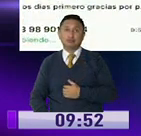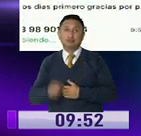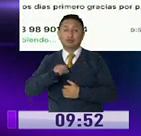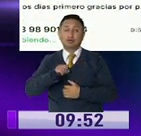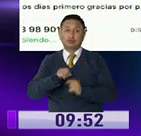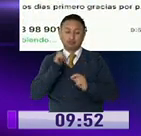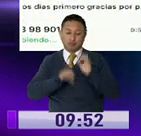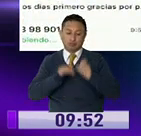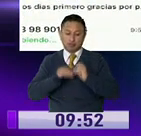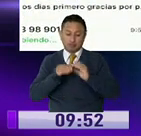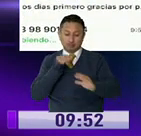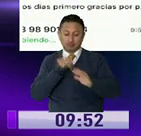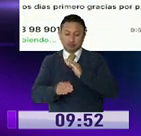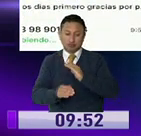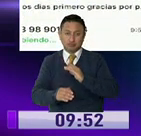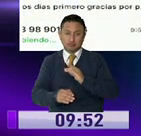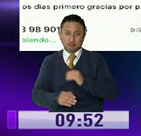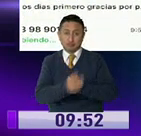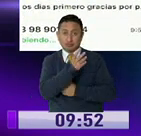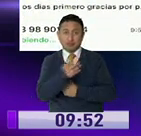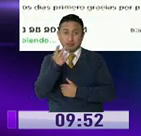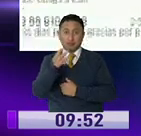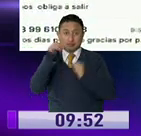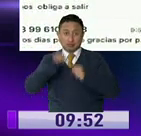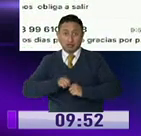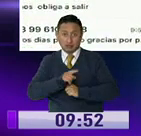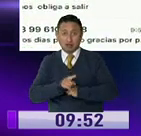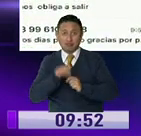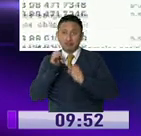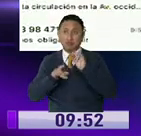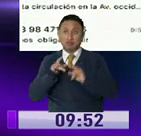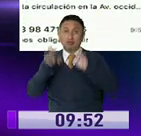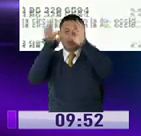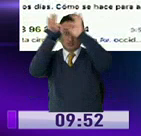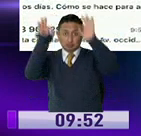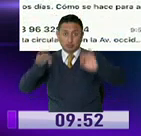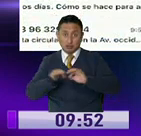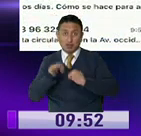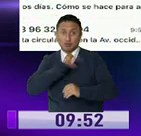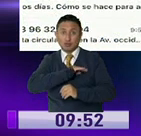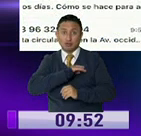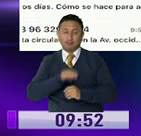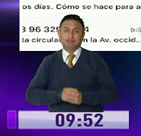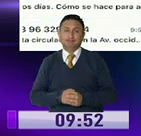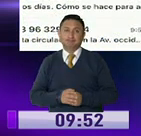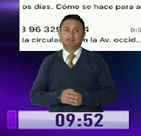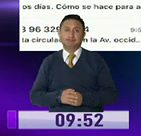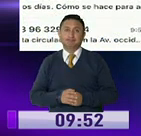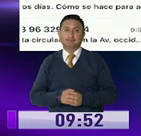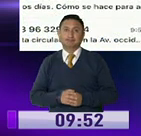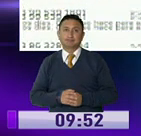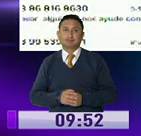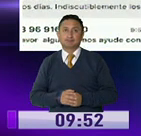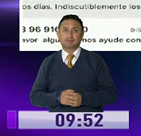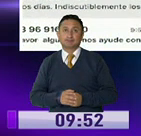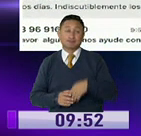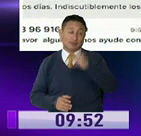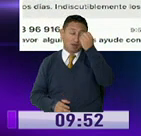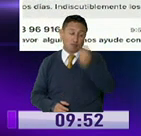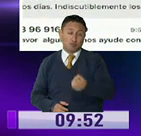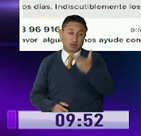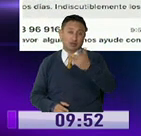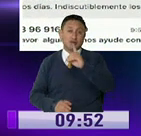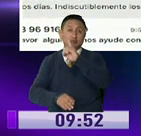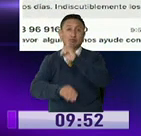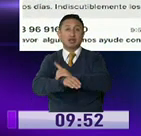dejarle, vamos a dejarle el link respectivo para que pueda hablar con el municipio. Buenos días, indiscutiblemente los médicos, los policías